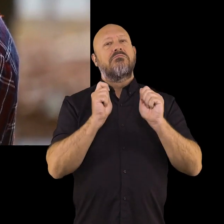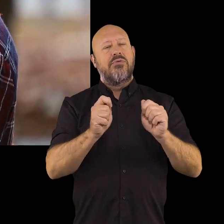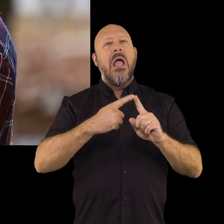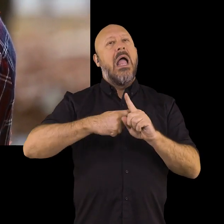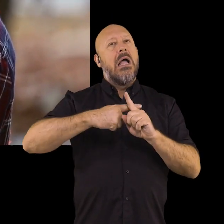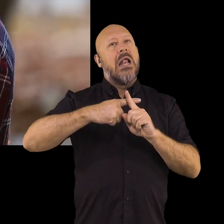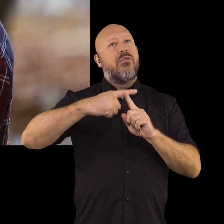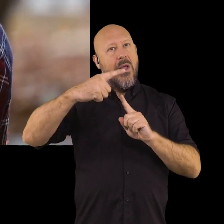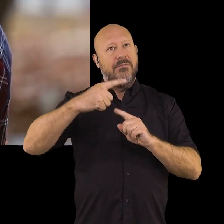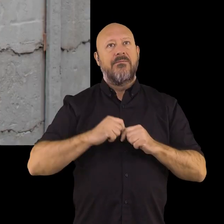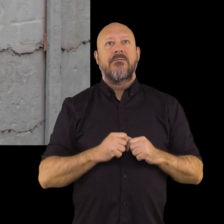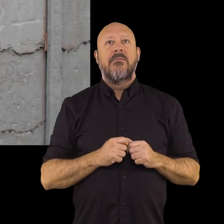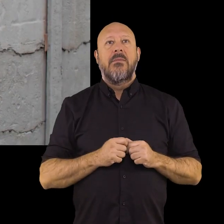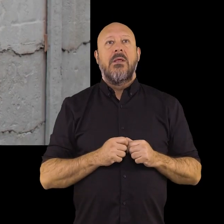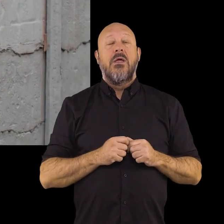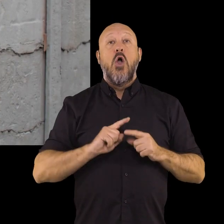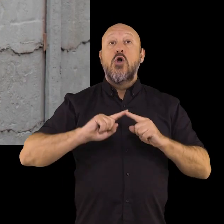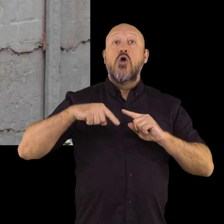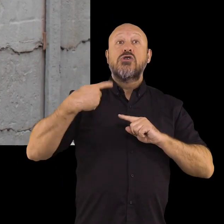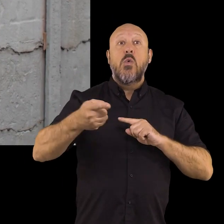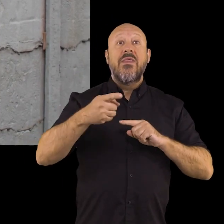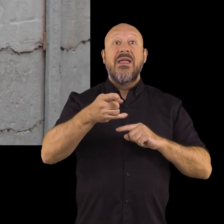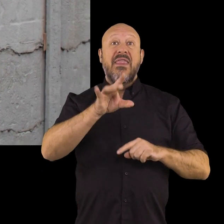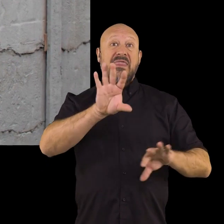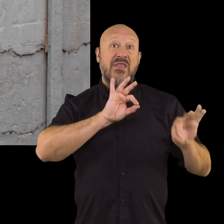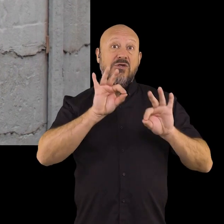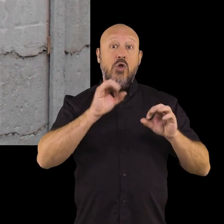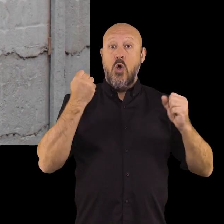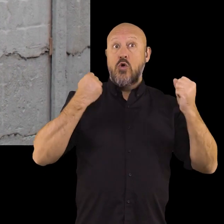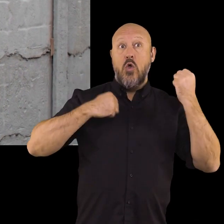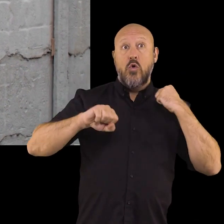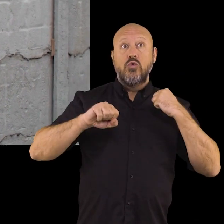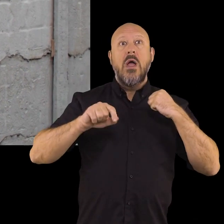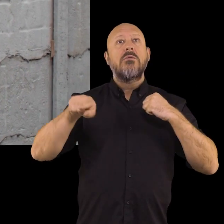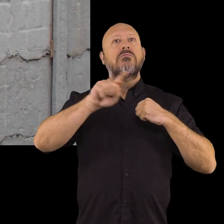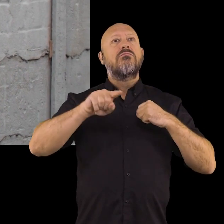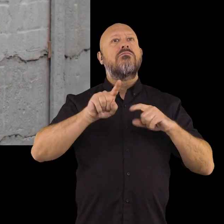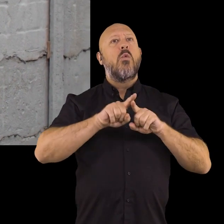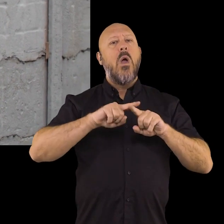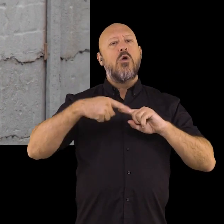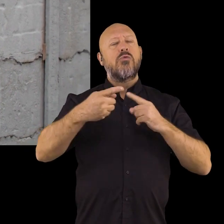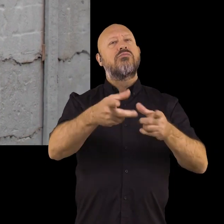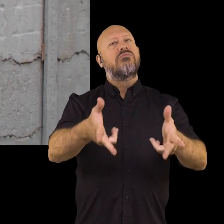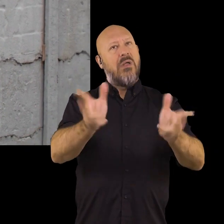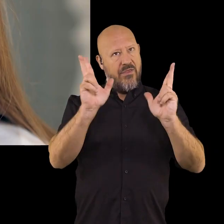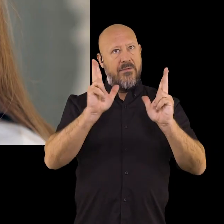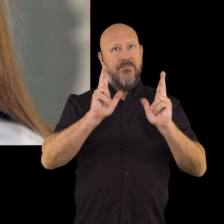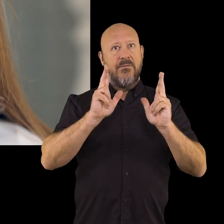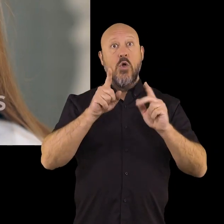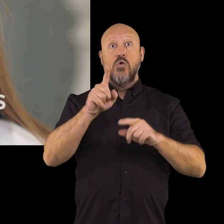toma de decisiones. Permite que vivan las consecuencias de sus decisiones y de sus conductas.